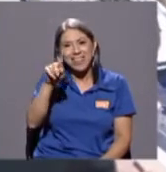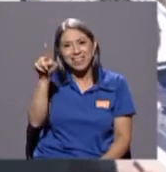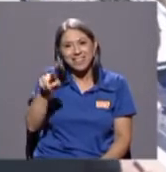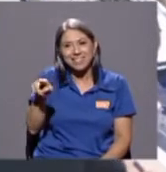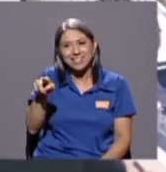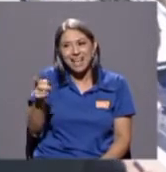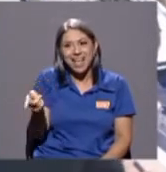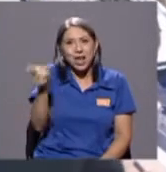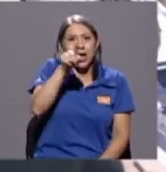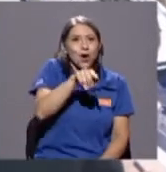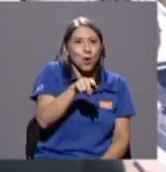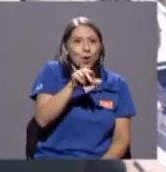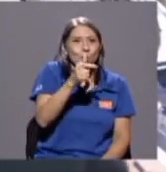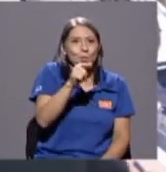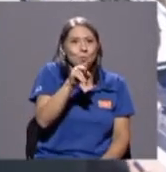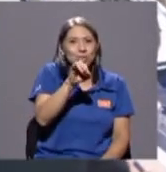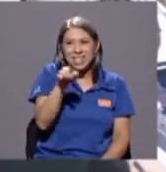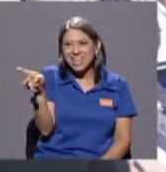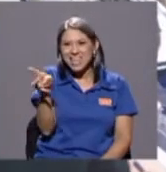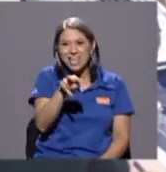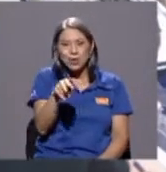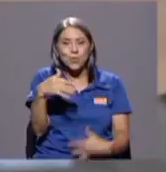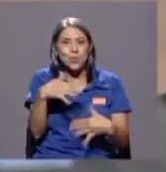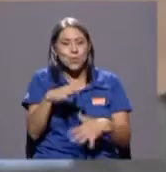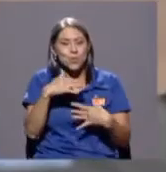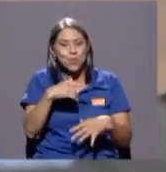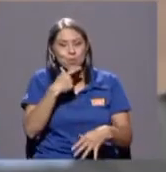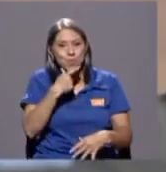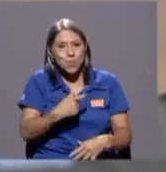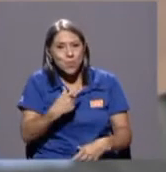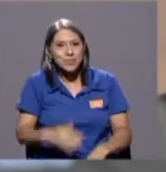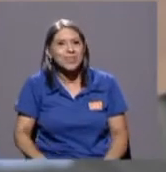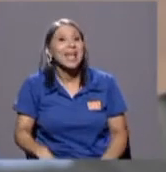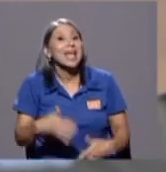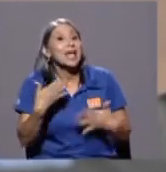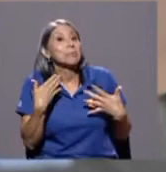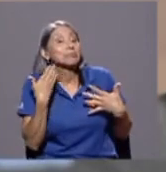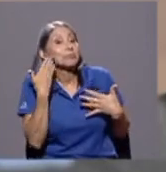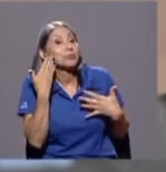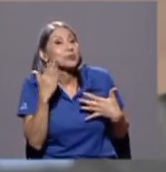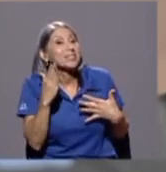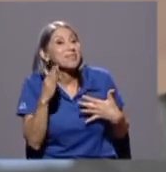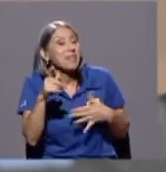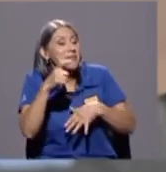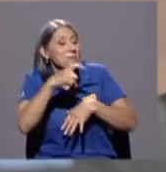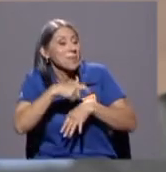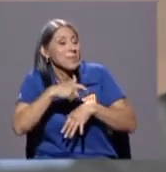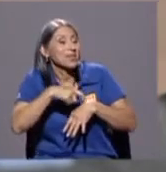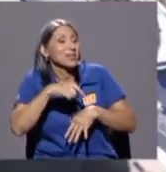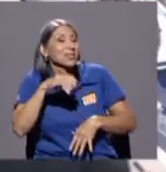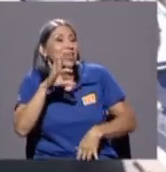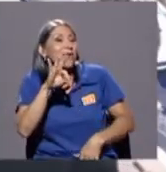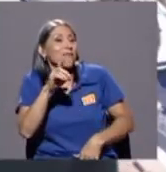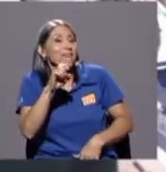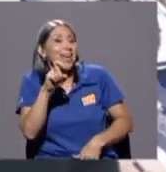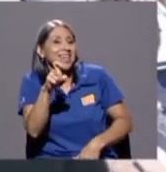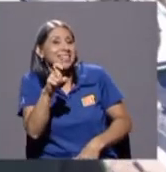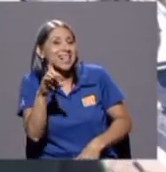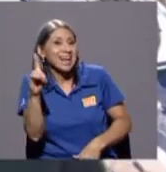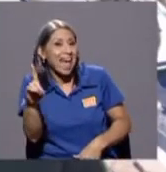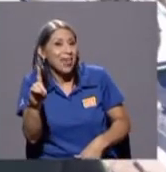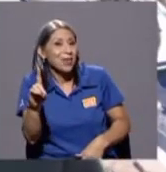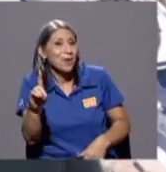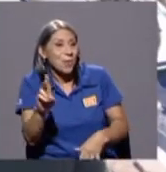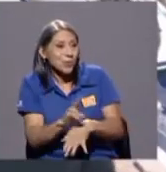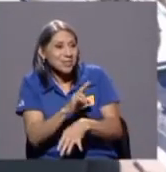fernández era impresionante verdad si si félix delgado sacaba la guitarra por eso alberto si había